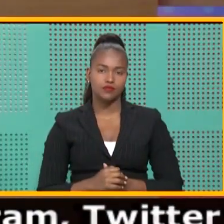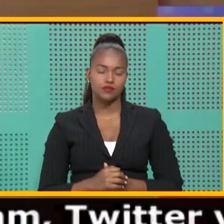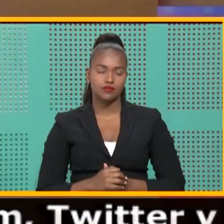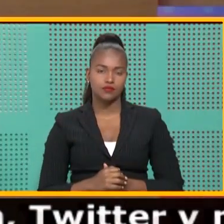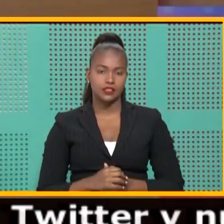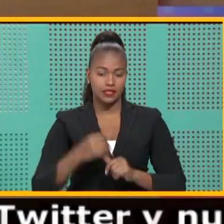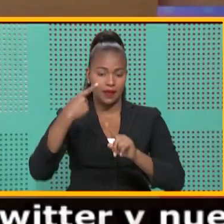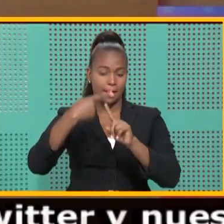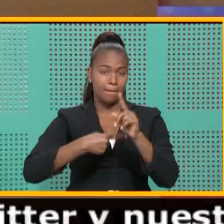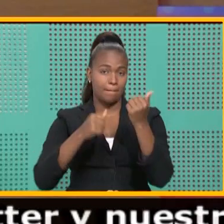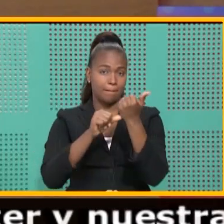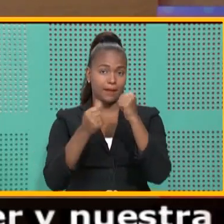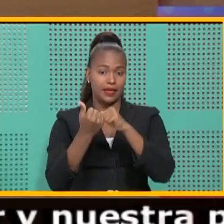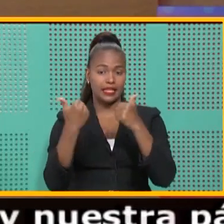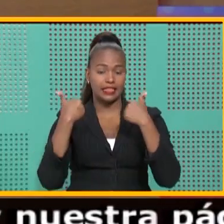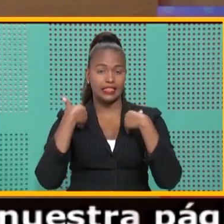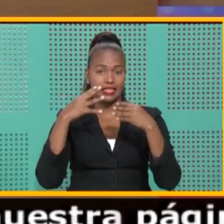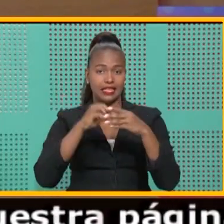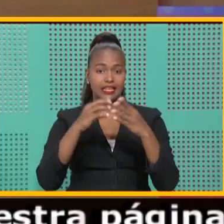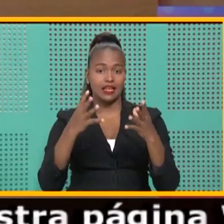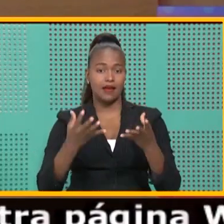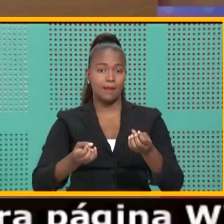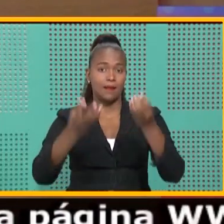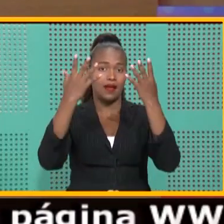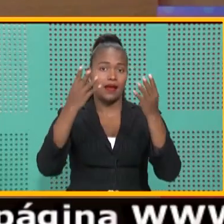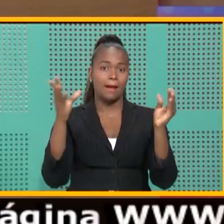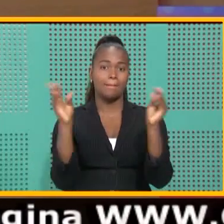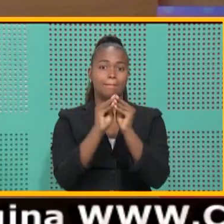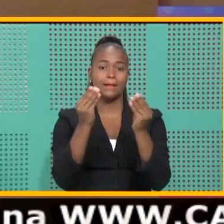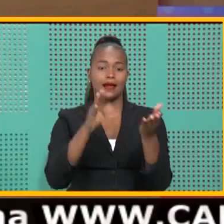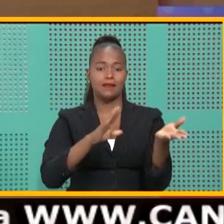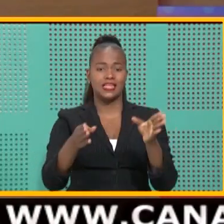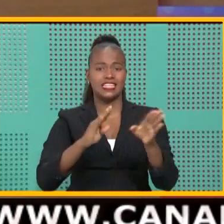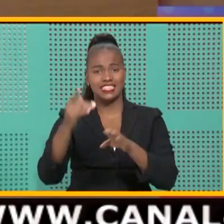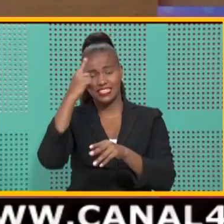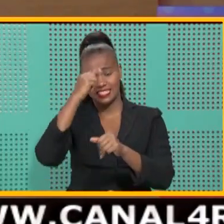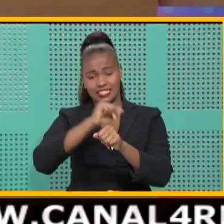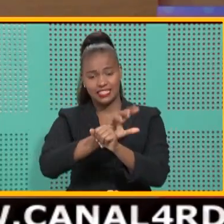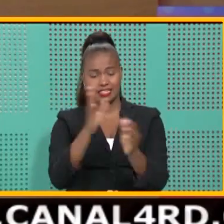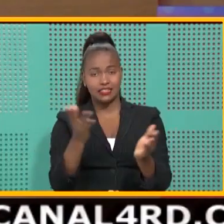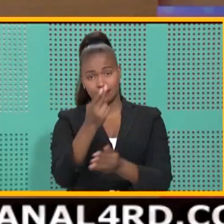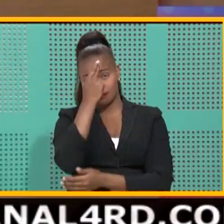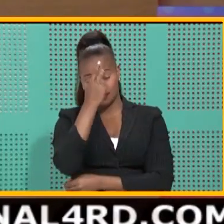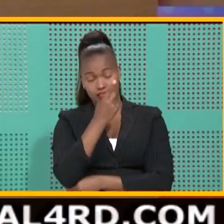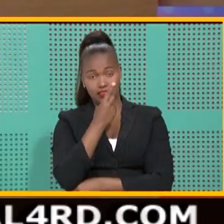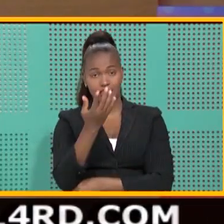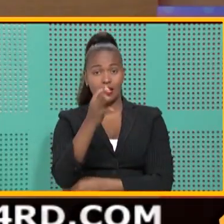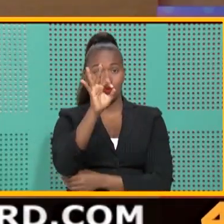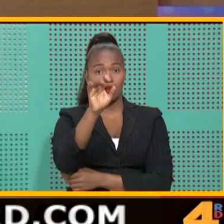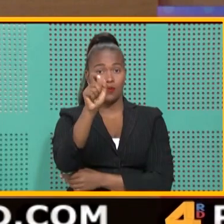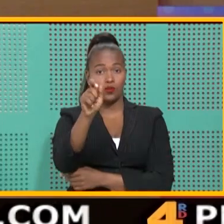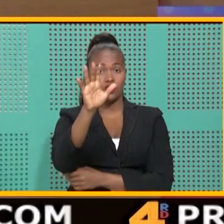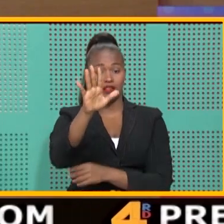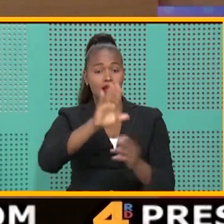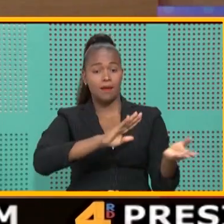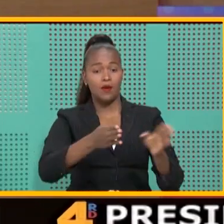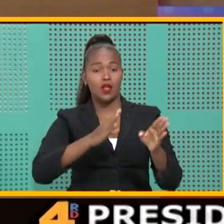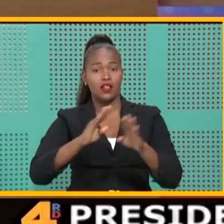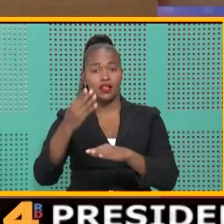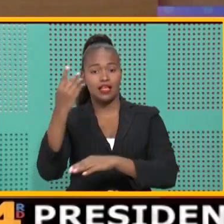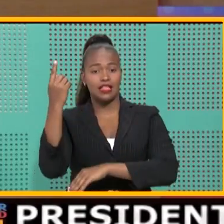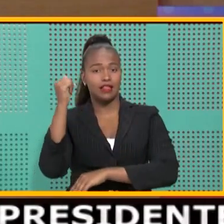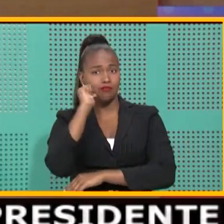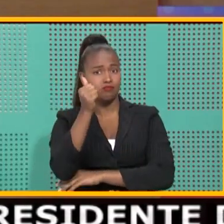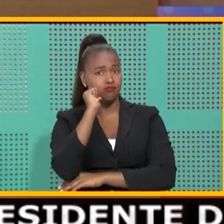Durante el mes de abril se reportó el mayor número de muertes por COVID-19 en el país, con 9.5 defunciones por día,